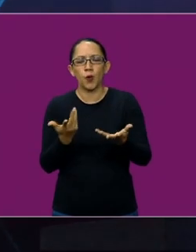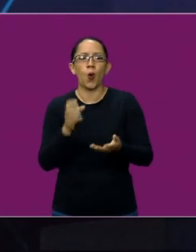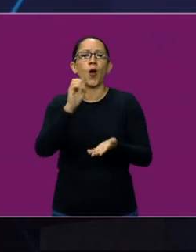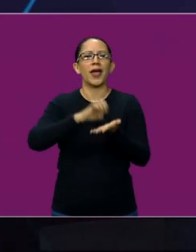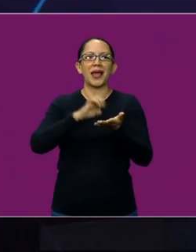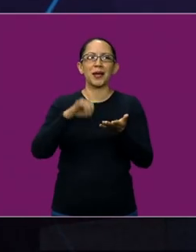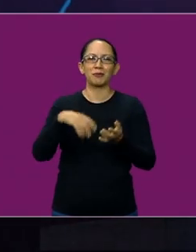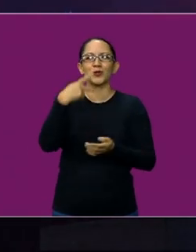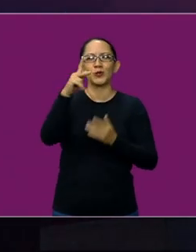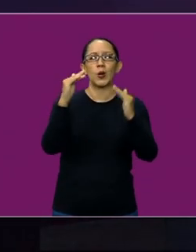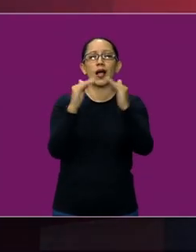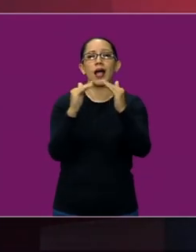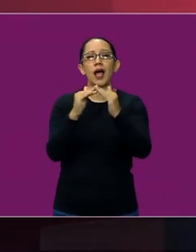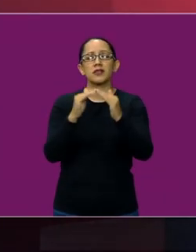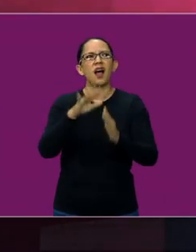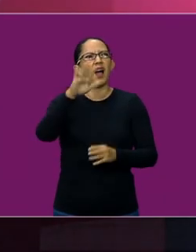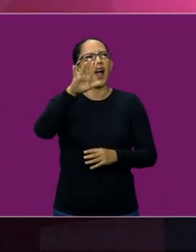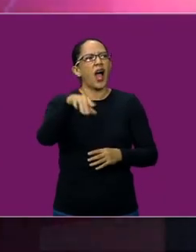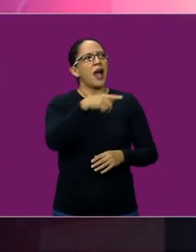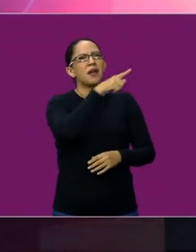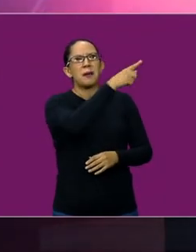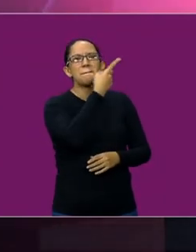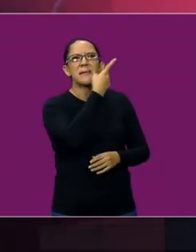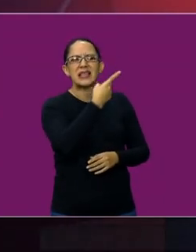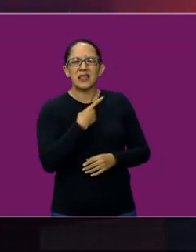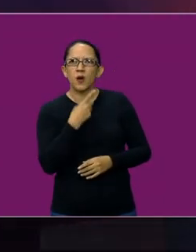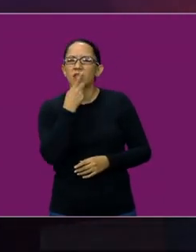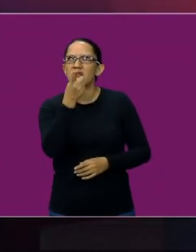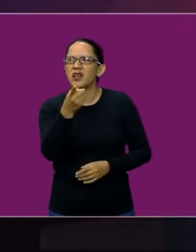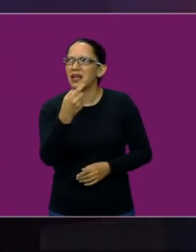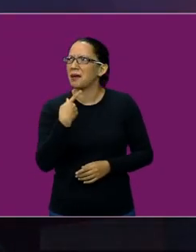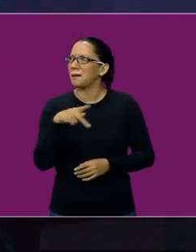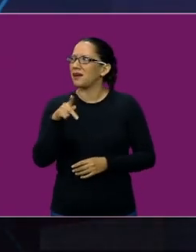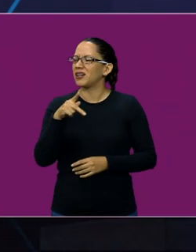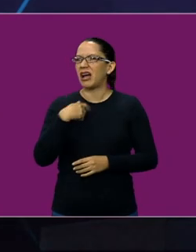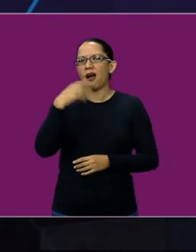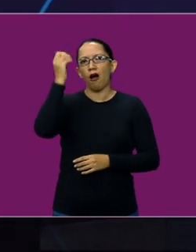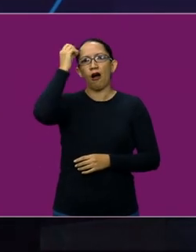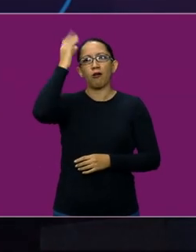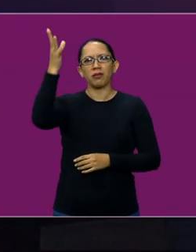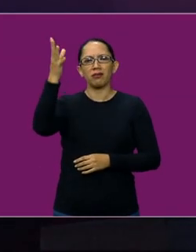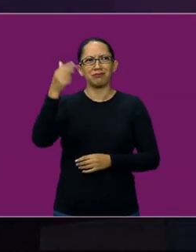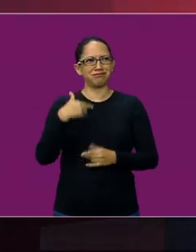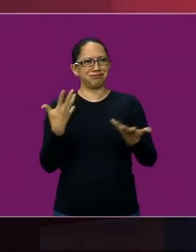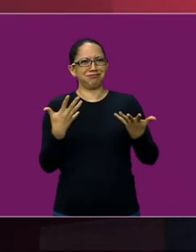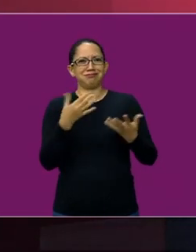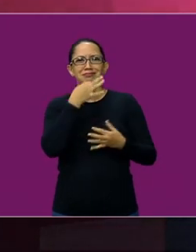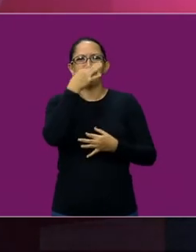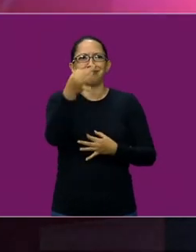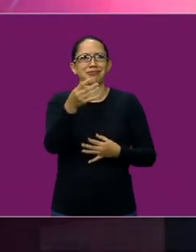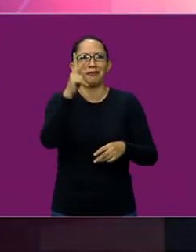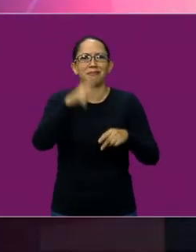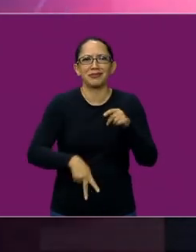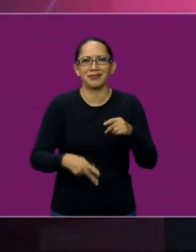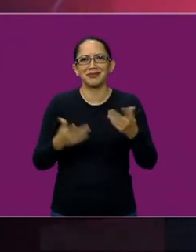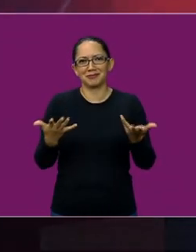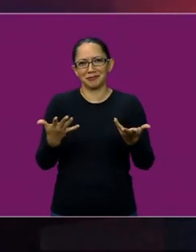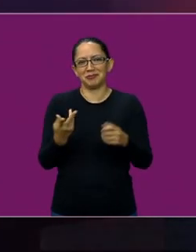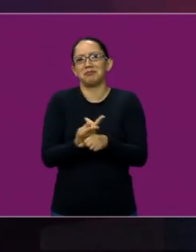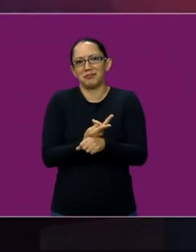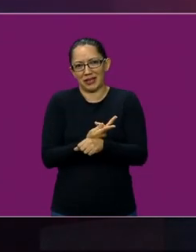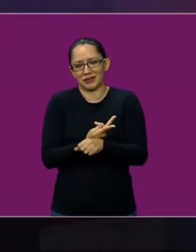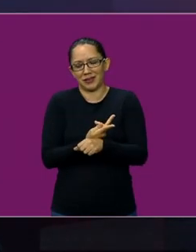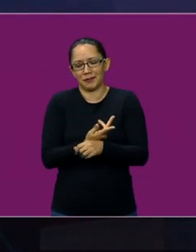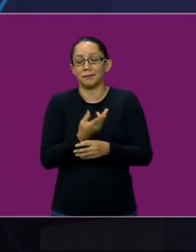acuerdo quién. Y me dijo, pero, ay, no sé. Y tú dices, pero entonces, ¿de qué se trata, no? Es esa situación. Entonces, nos